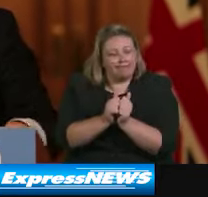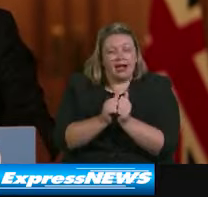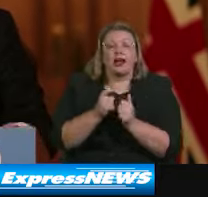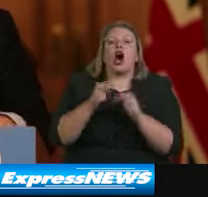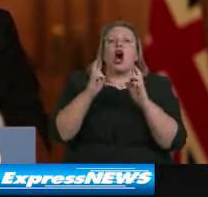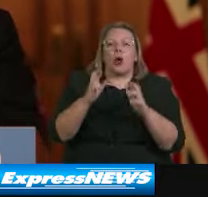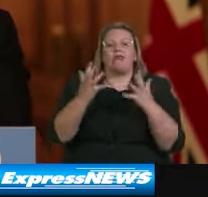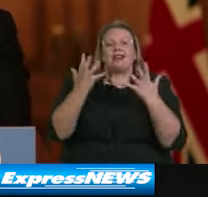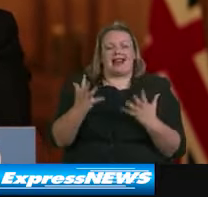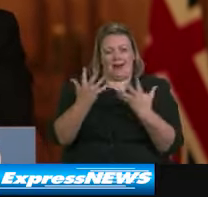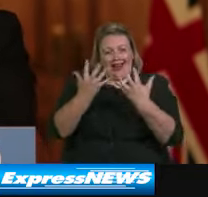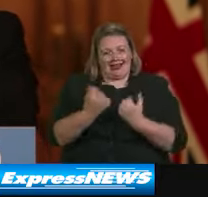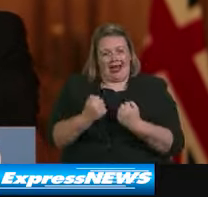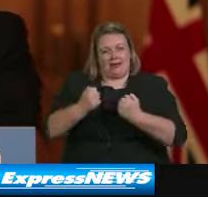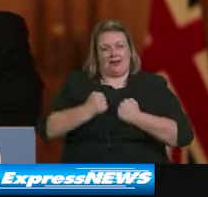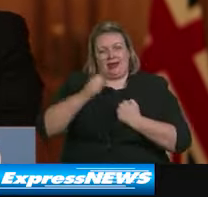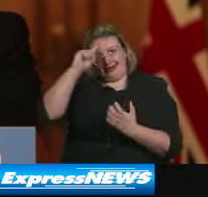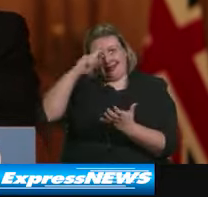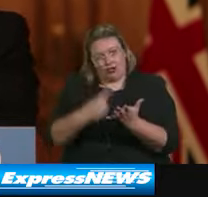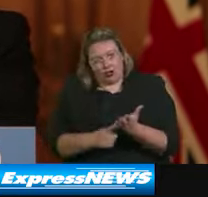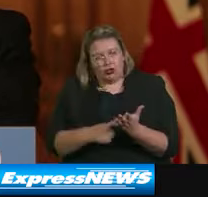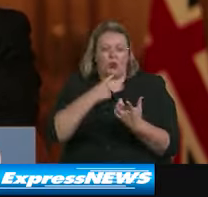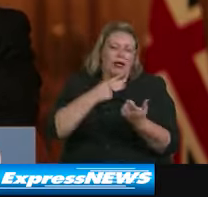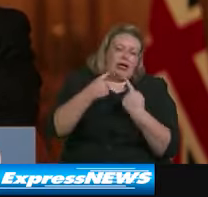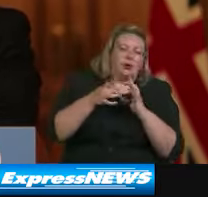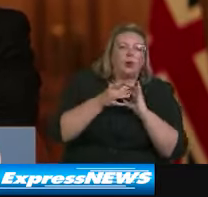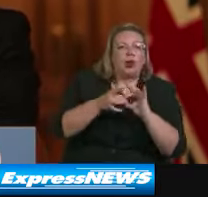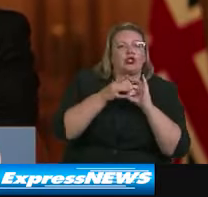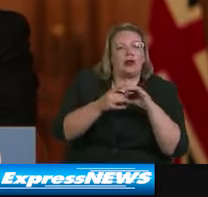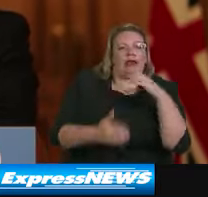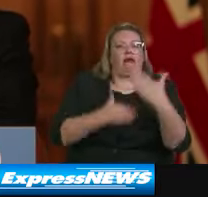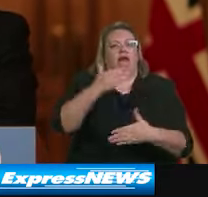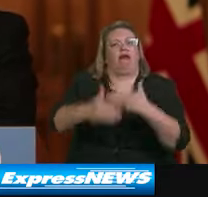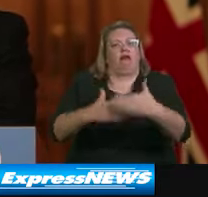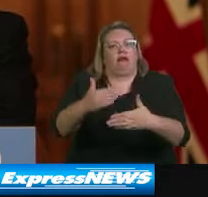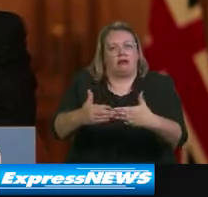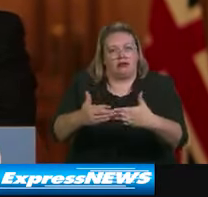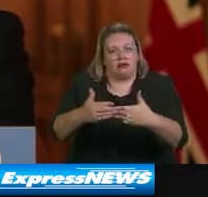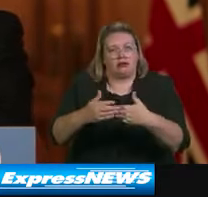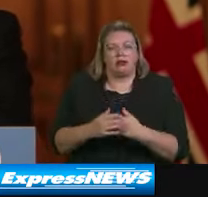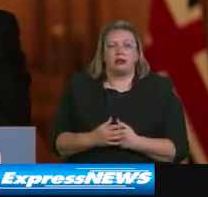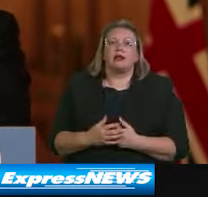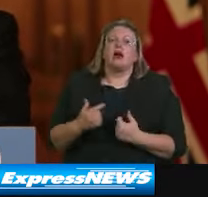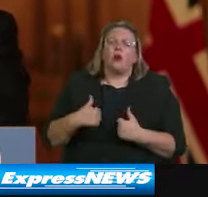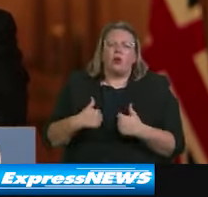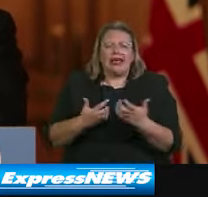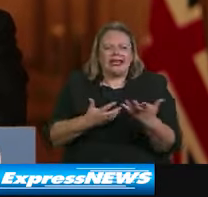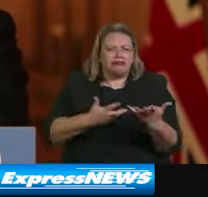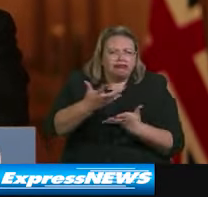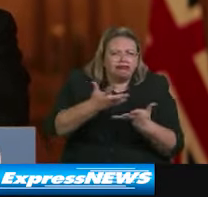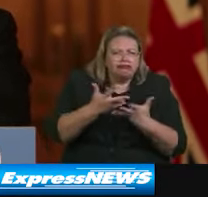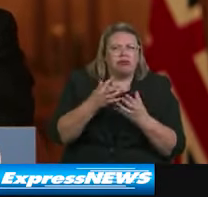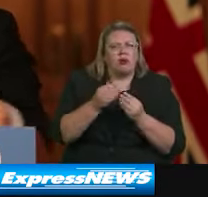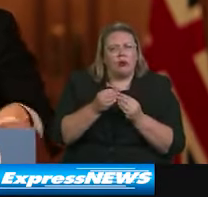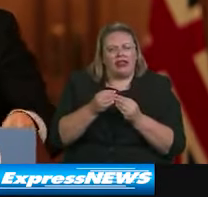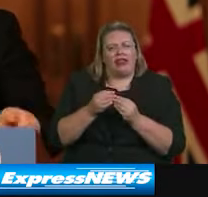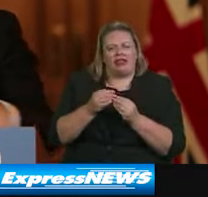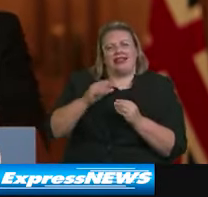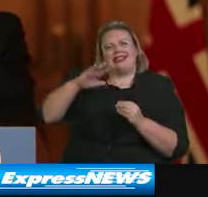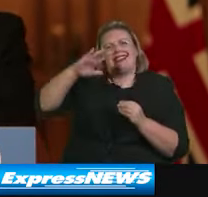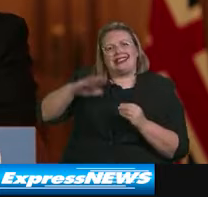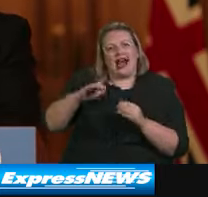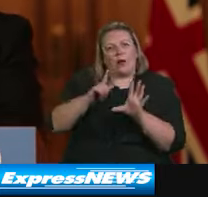En otros lugares, continúan las discusiones sobre el paso a nivel de alerta muy alto con los líderes locales en South y West Georgia,